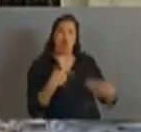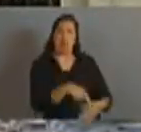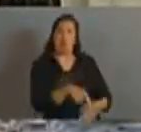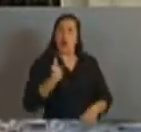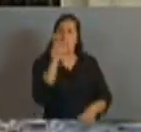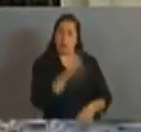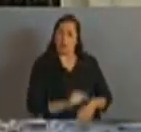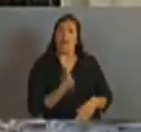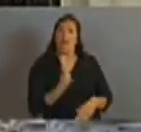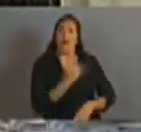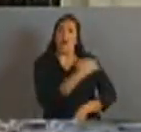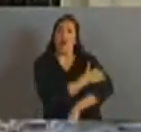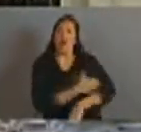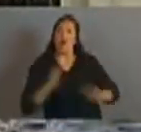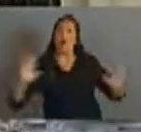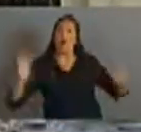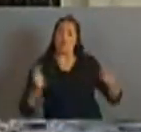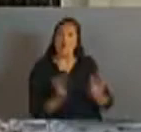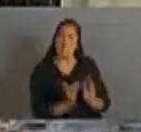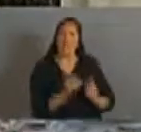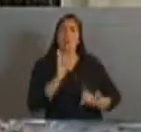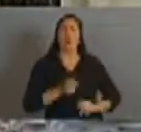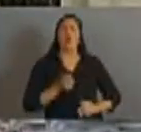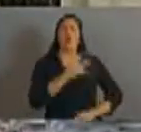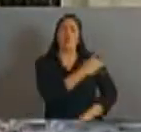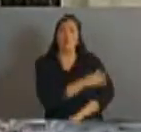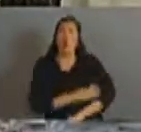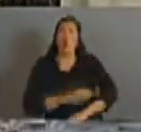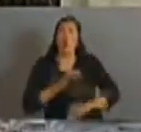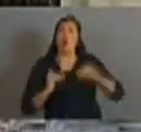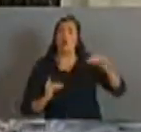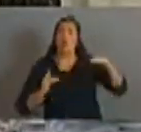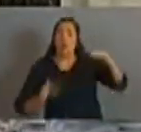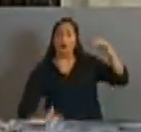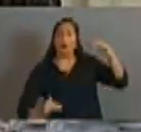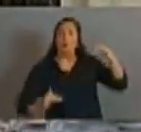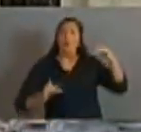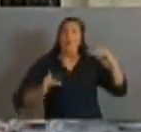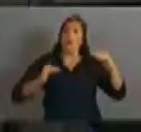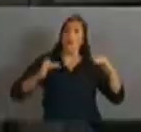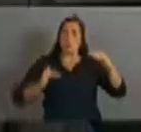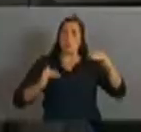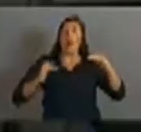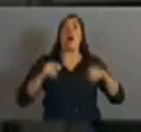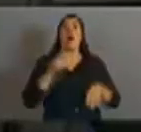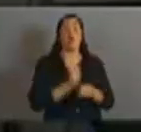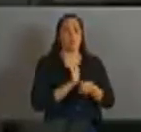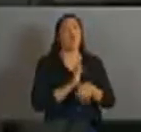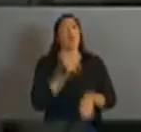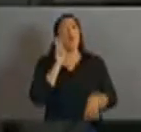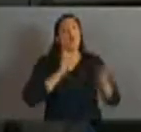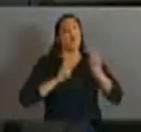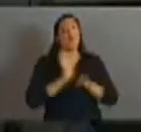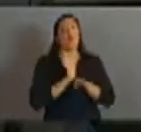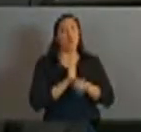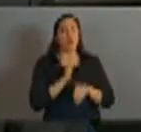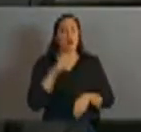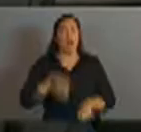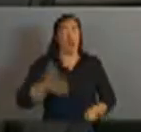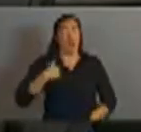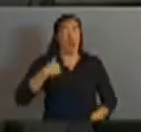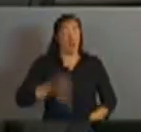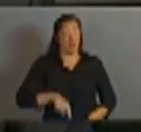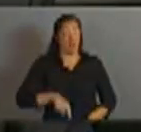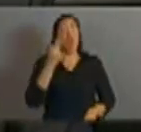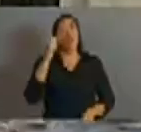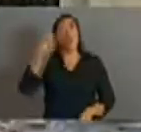avances argentinos en la reducción de la pobreza y desigualdad y resalta el rol del gasto público social, él lo